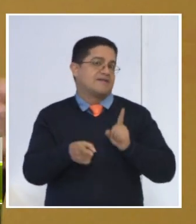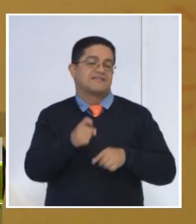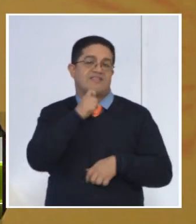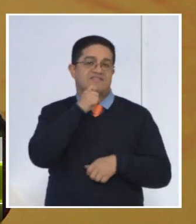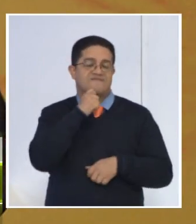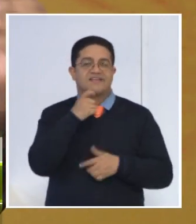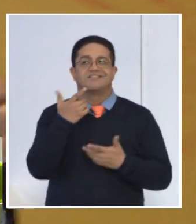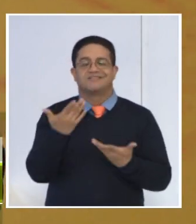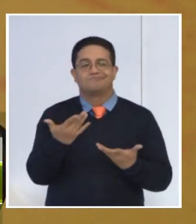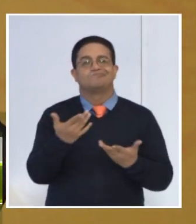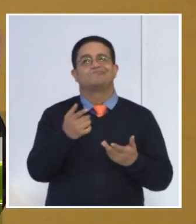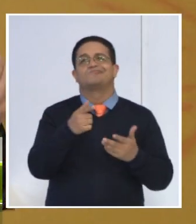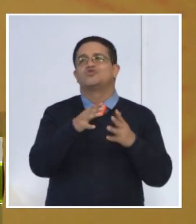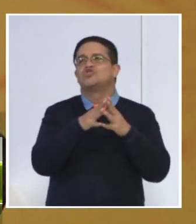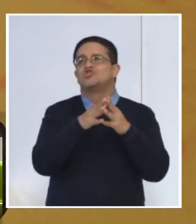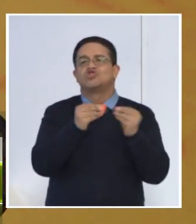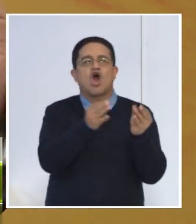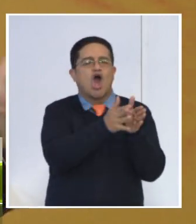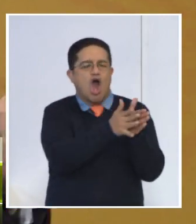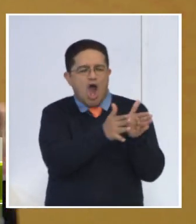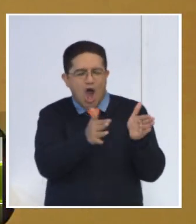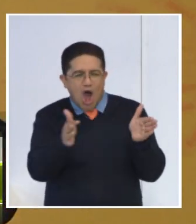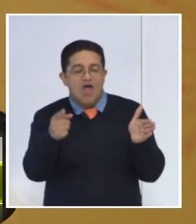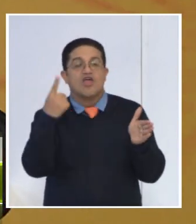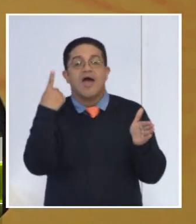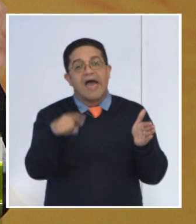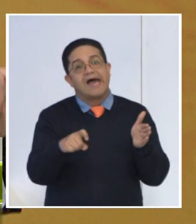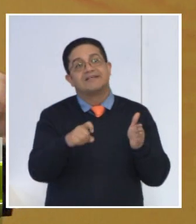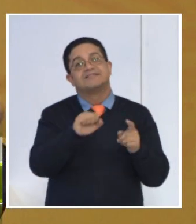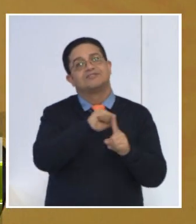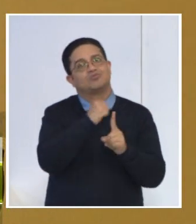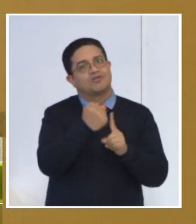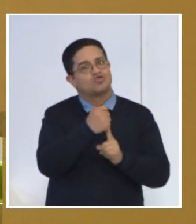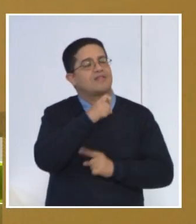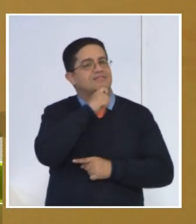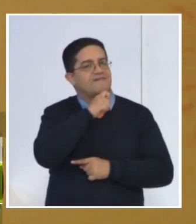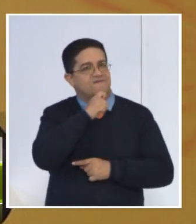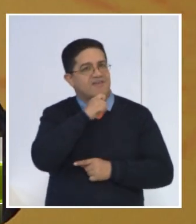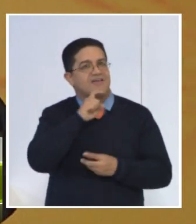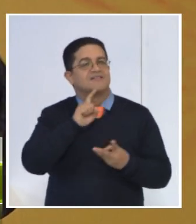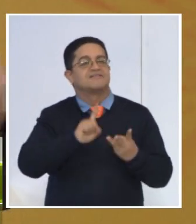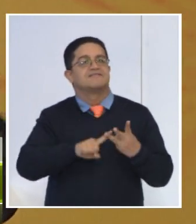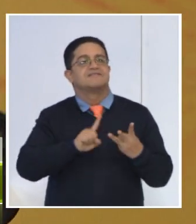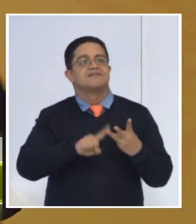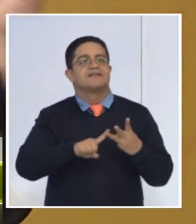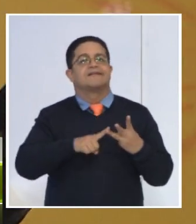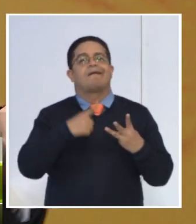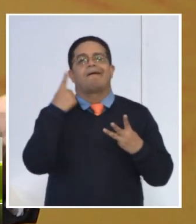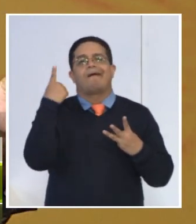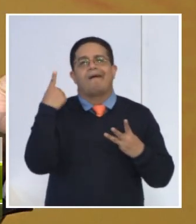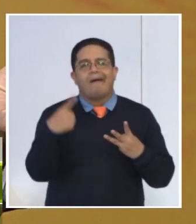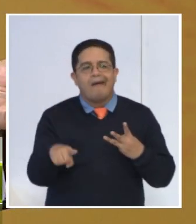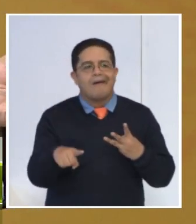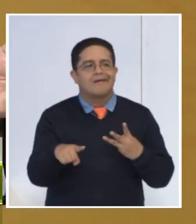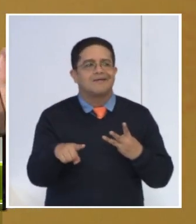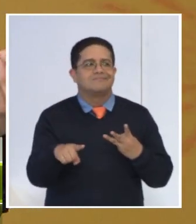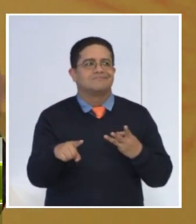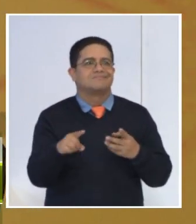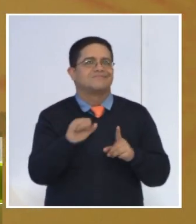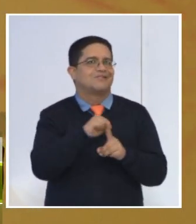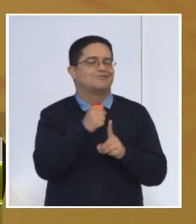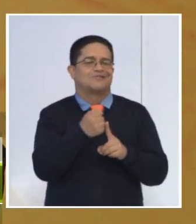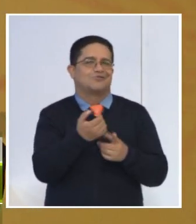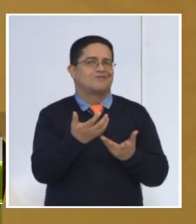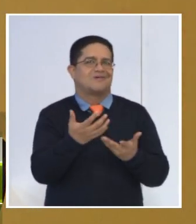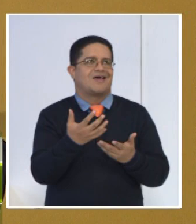decir, debemos comprender que en todo este proceso hay dificultades, hay aspectos que no vamos a tener en consideración, hay aspectos que son inesperados, que a veces